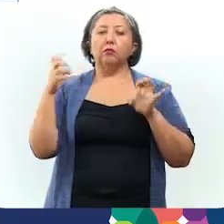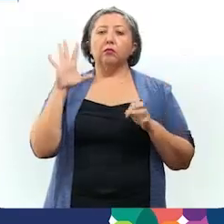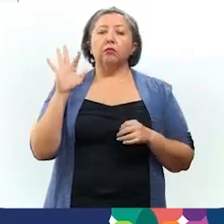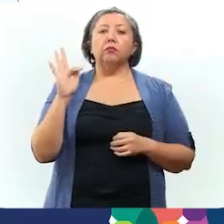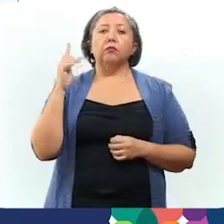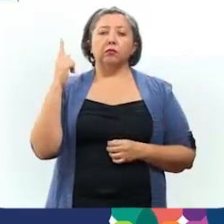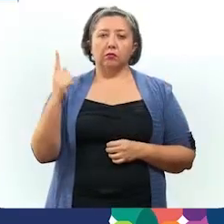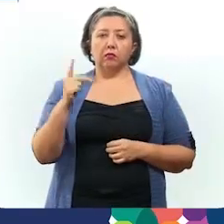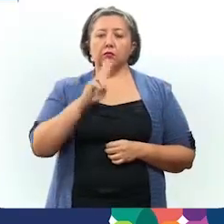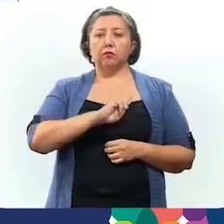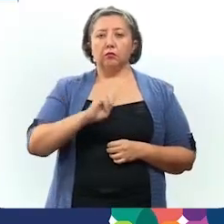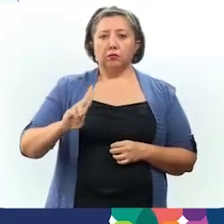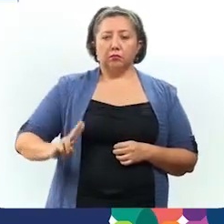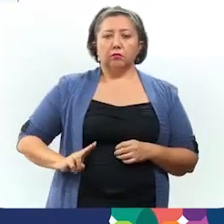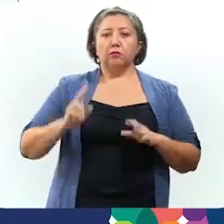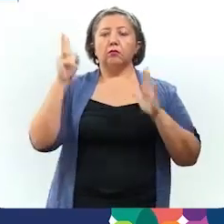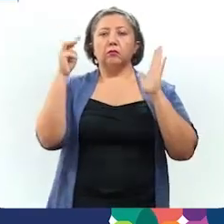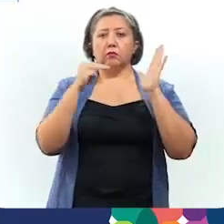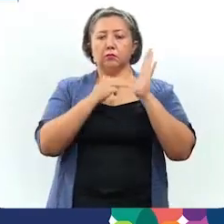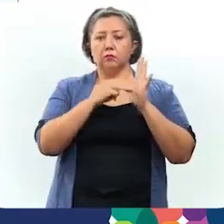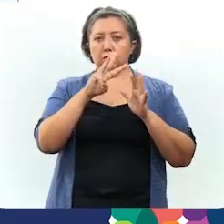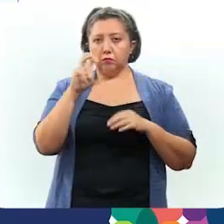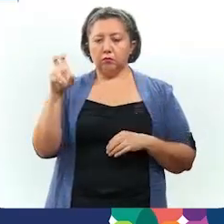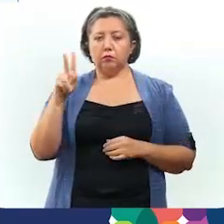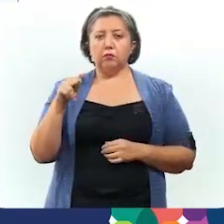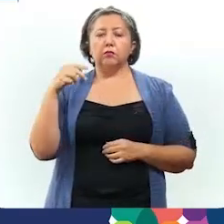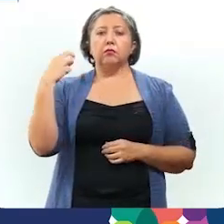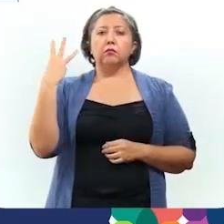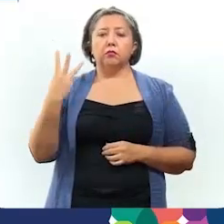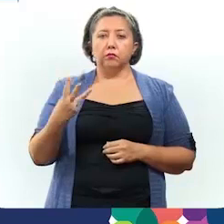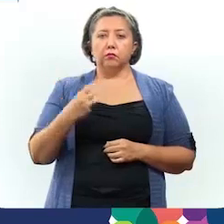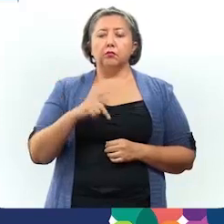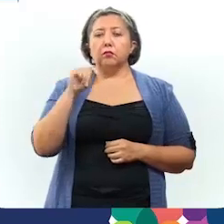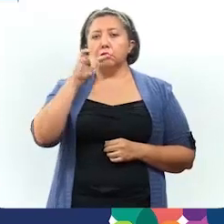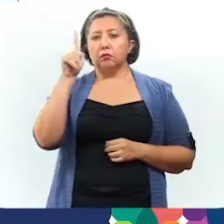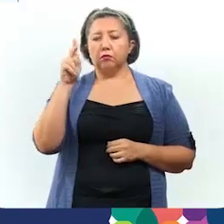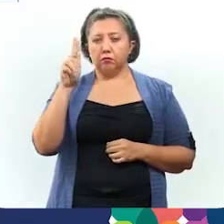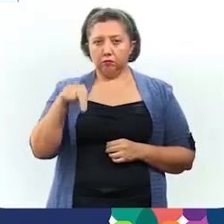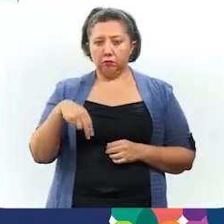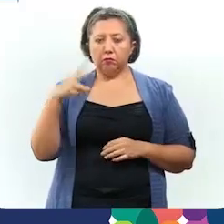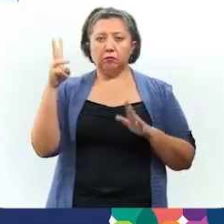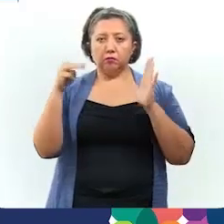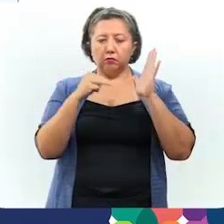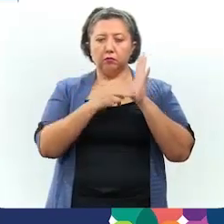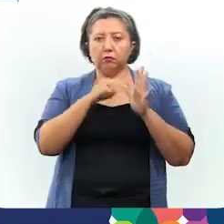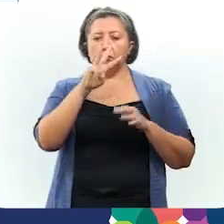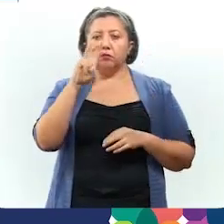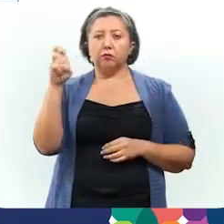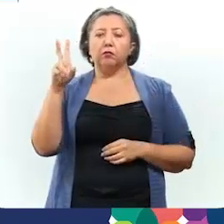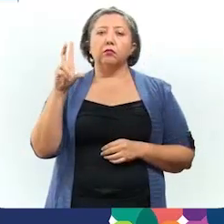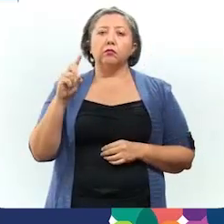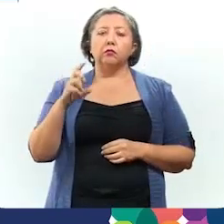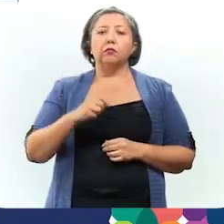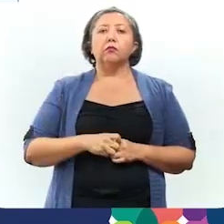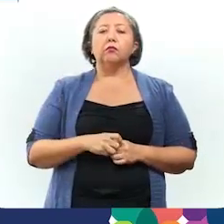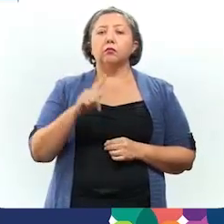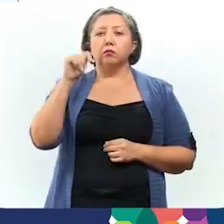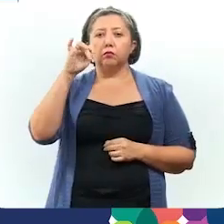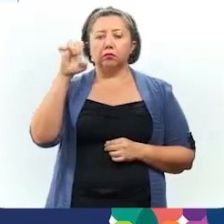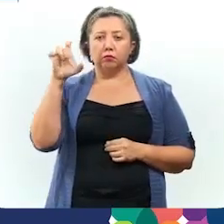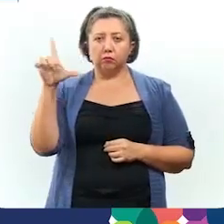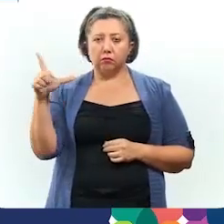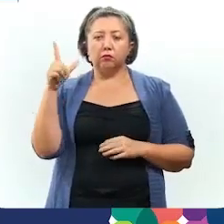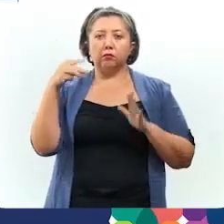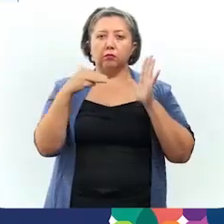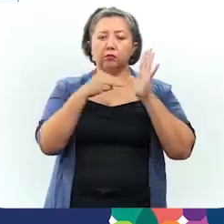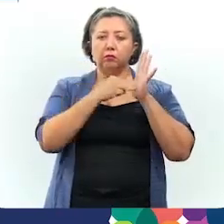cuarenta y uno, Umam, dos mil trescientos ochenta y tres, Tizimim, dos mil trescientos treinta, Tikul,